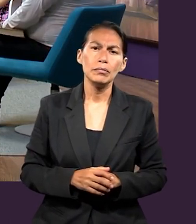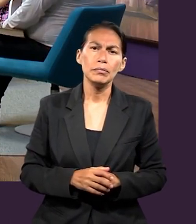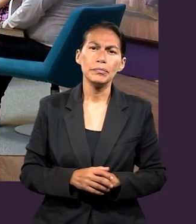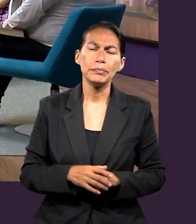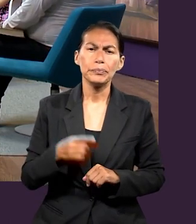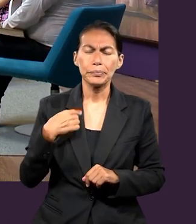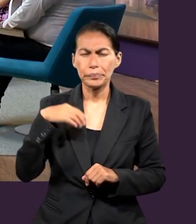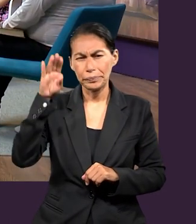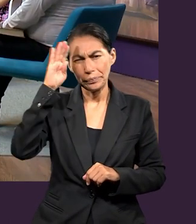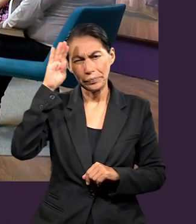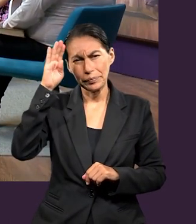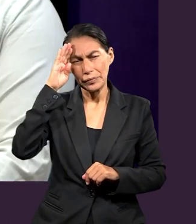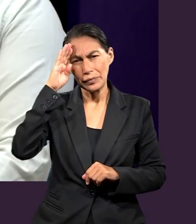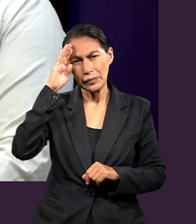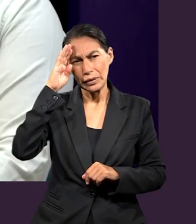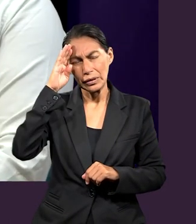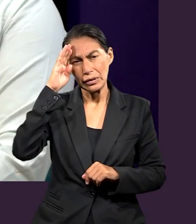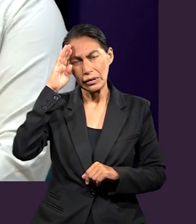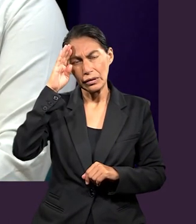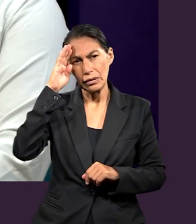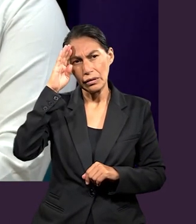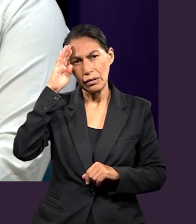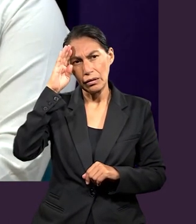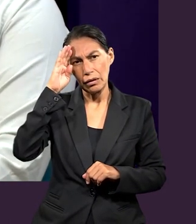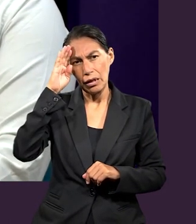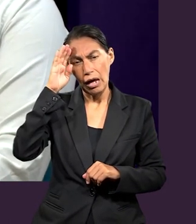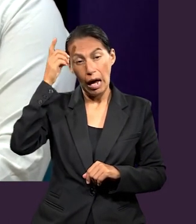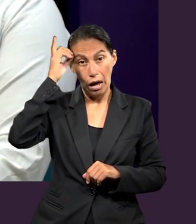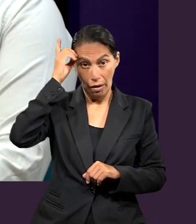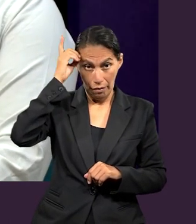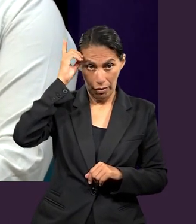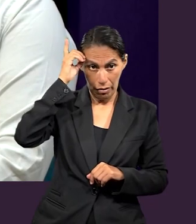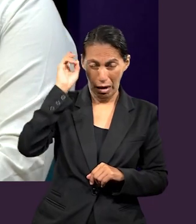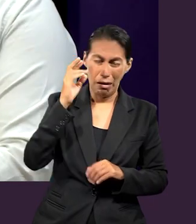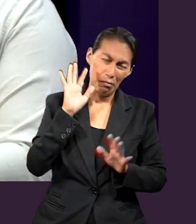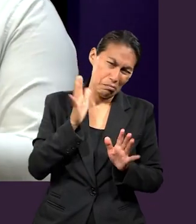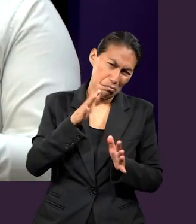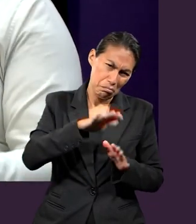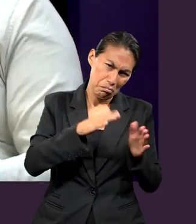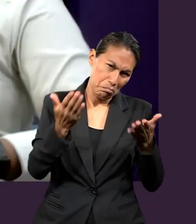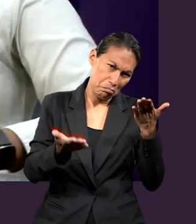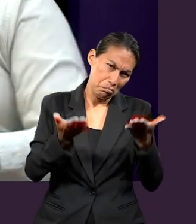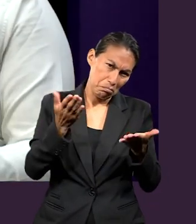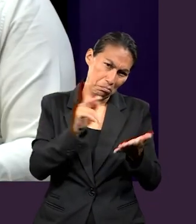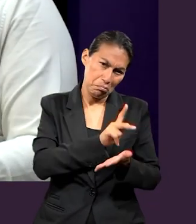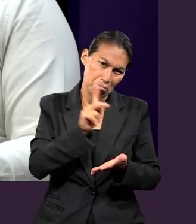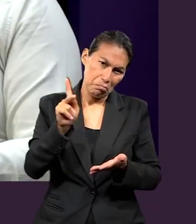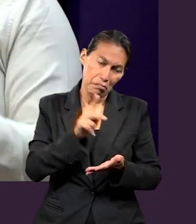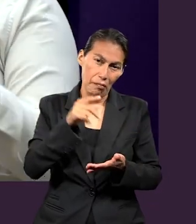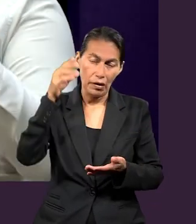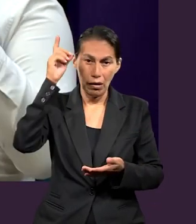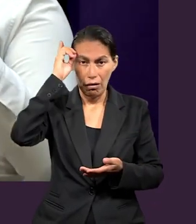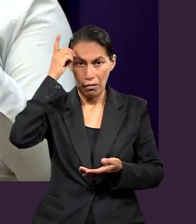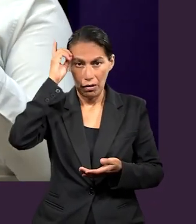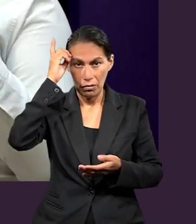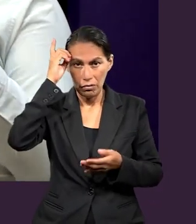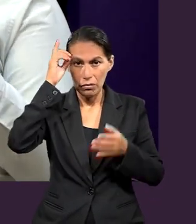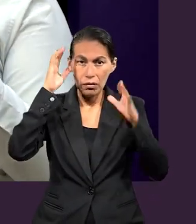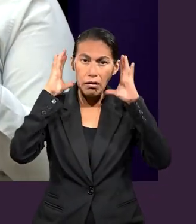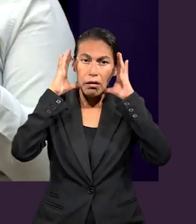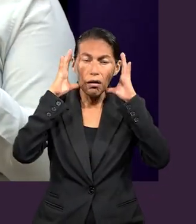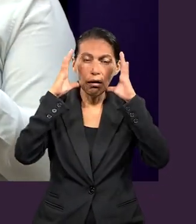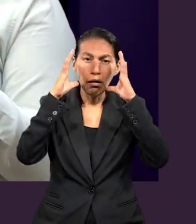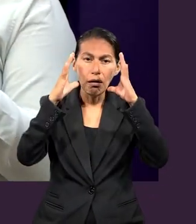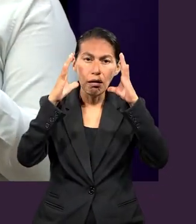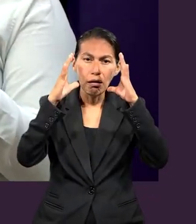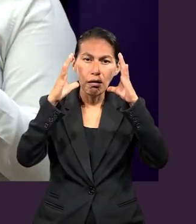Yo creo que esta frase me recuerda un poco a lo que utilizan los caballos, las viseras que tienen a la